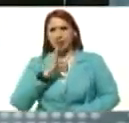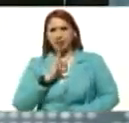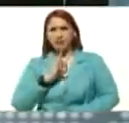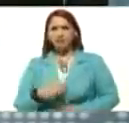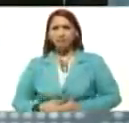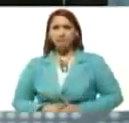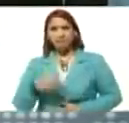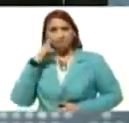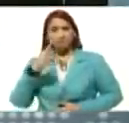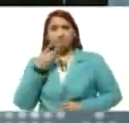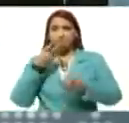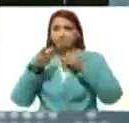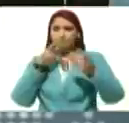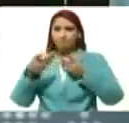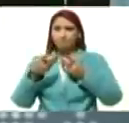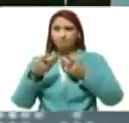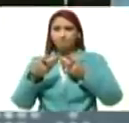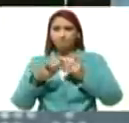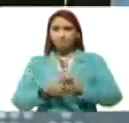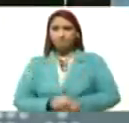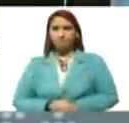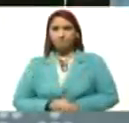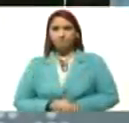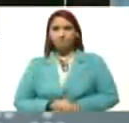del narcoparaco, Iván Duque,